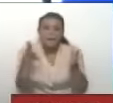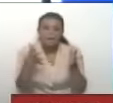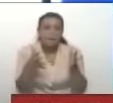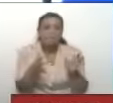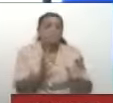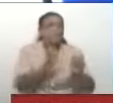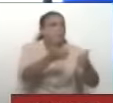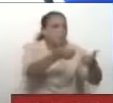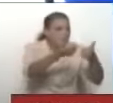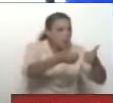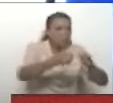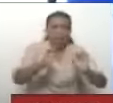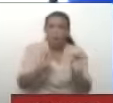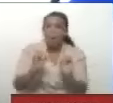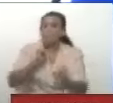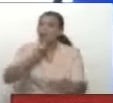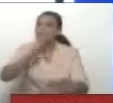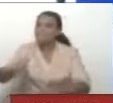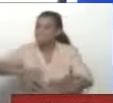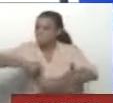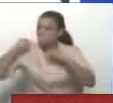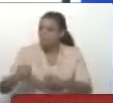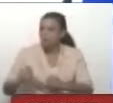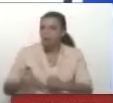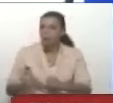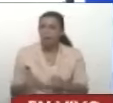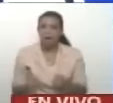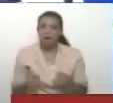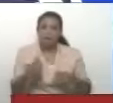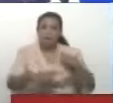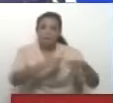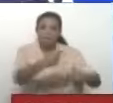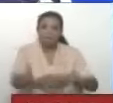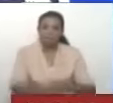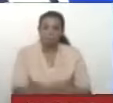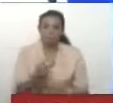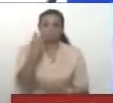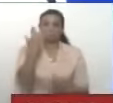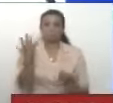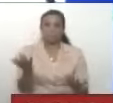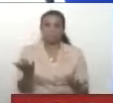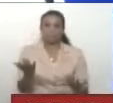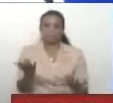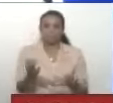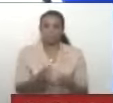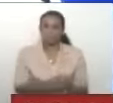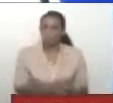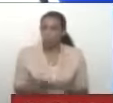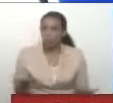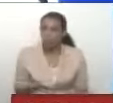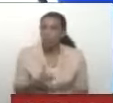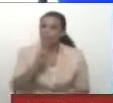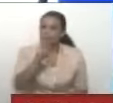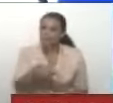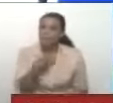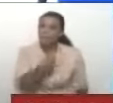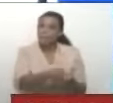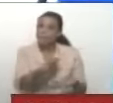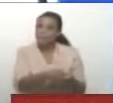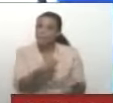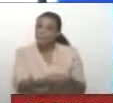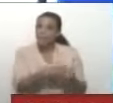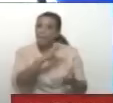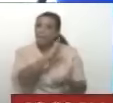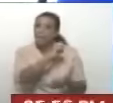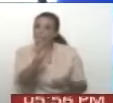buenas y lo malas. O por las malas. Efecto Cocuyo. ¿Les suena? Efecto Cocuyo. También financiado por la CIA.